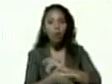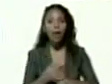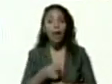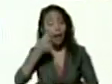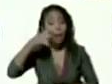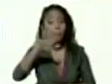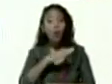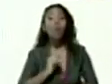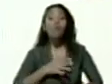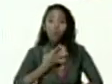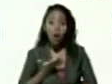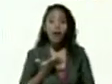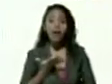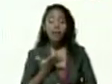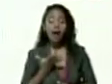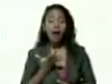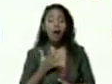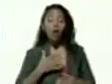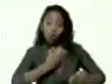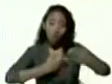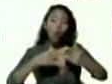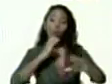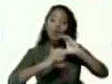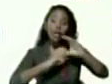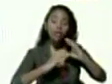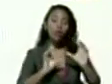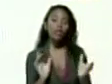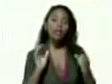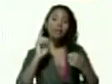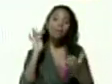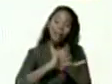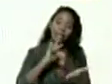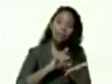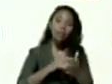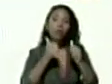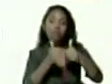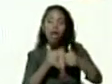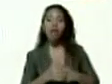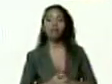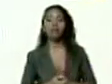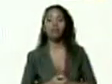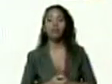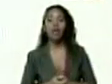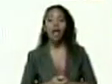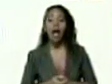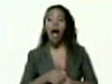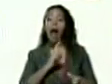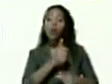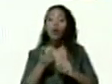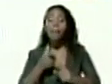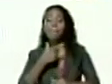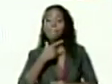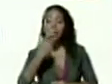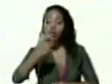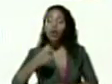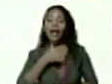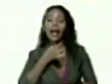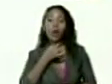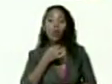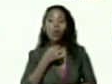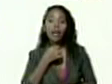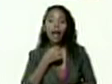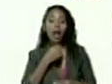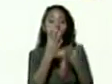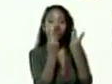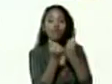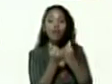se pueda motivar e incorporarse entonces para los que le gustan los números a los periodistas que le